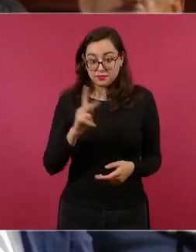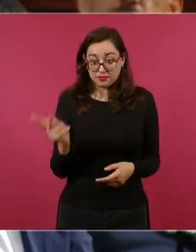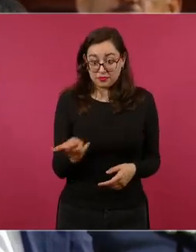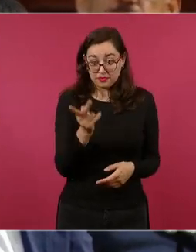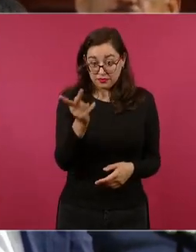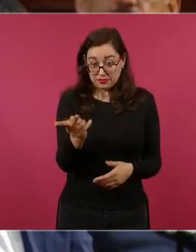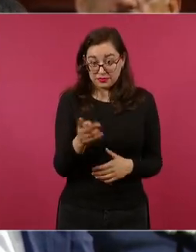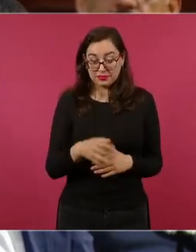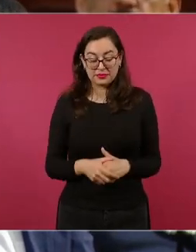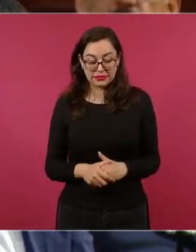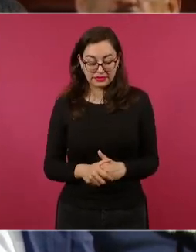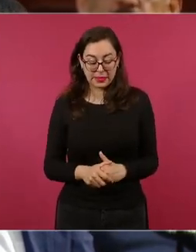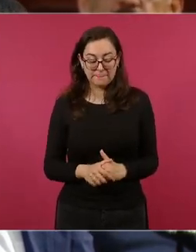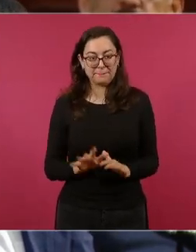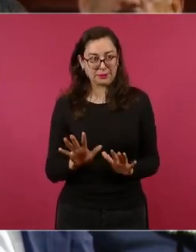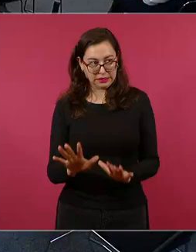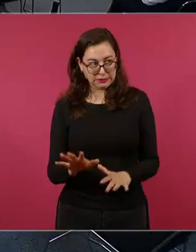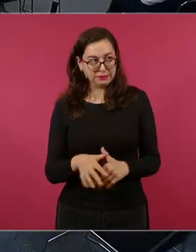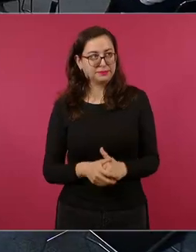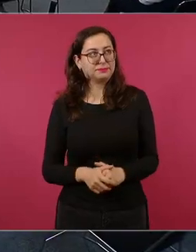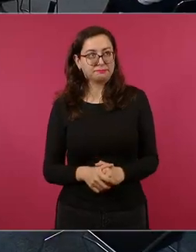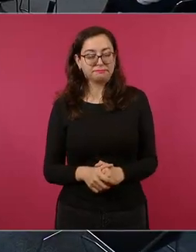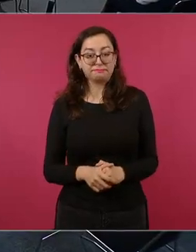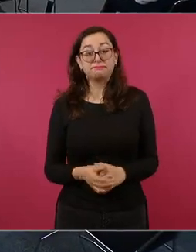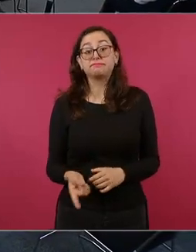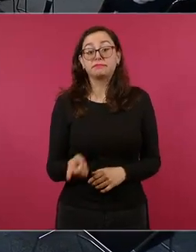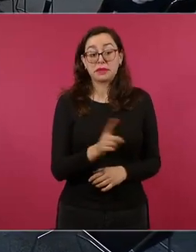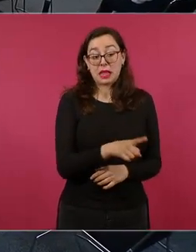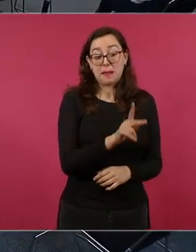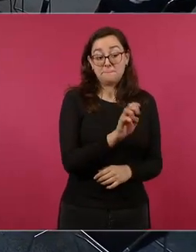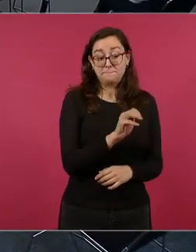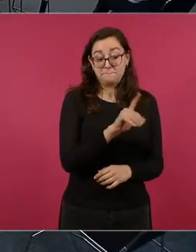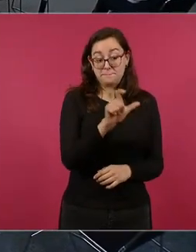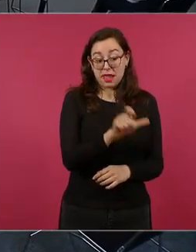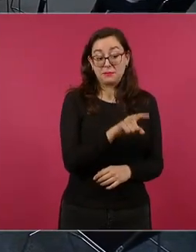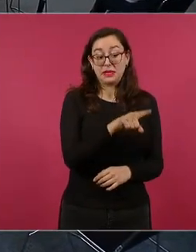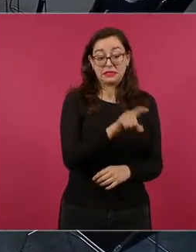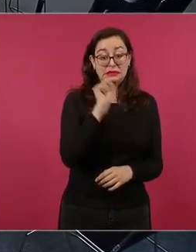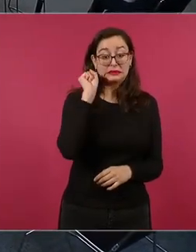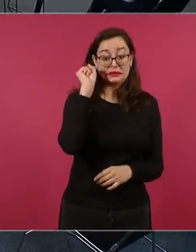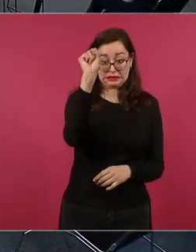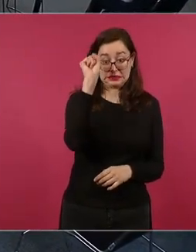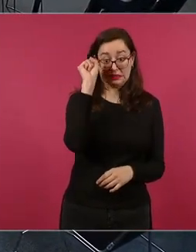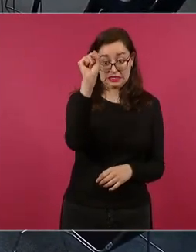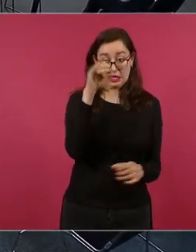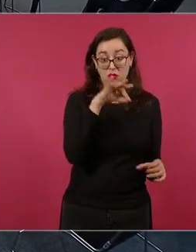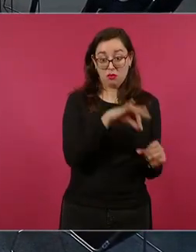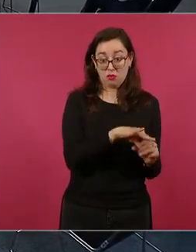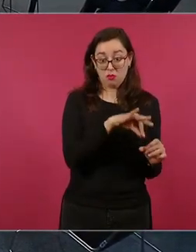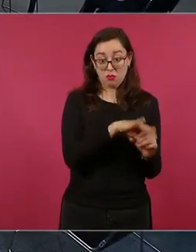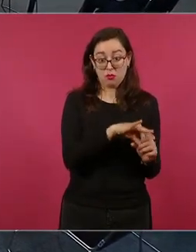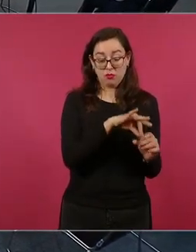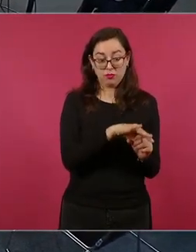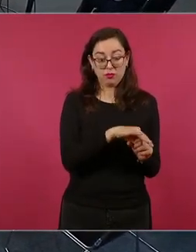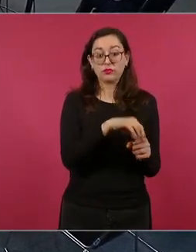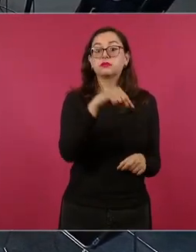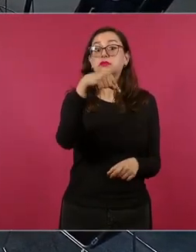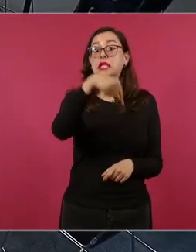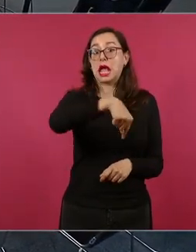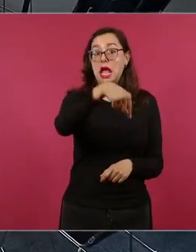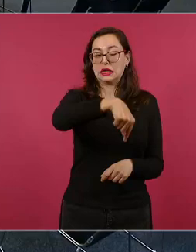cuando se llevó a cabo por parte del sindicato las elecciones pues hubo una incluso una apertura aquí mismo